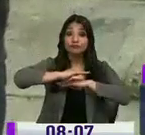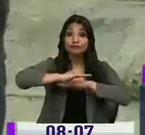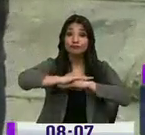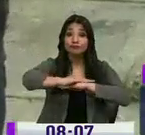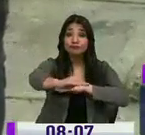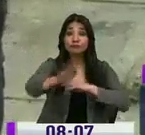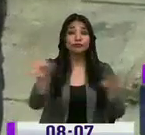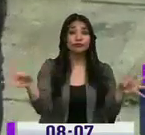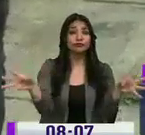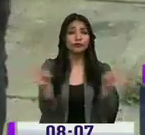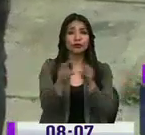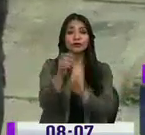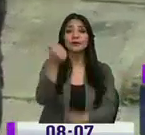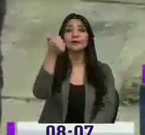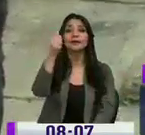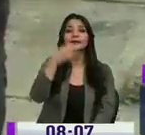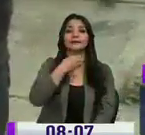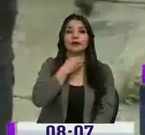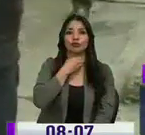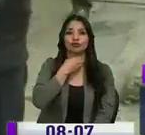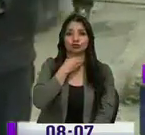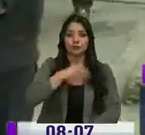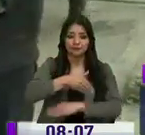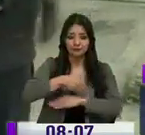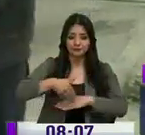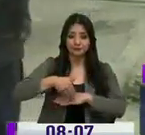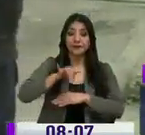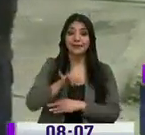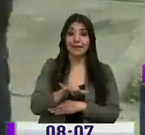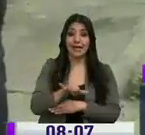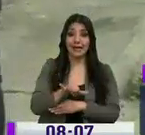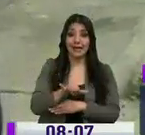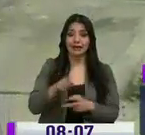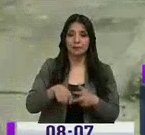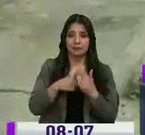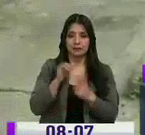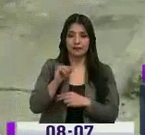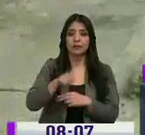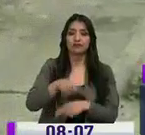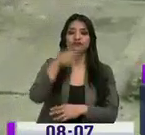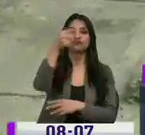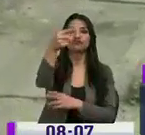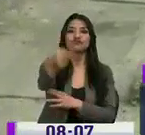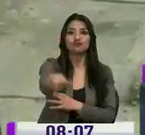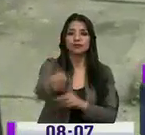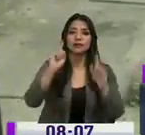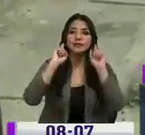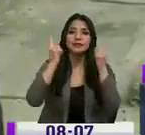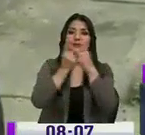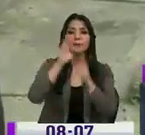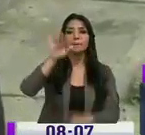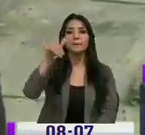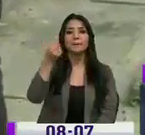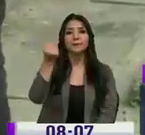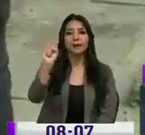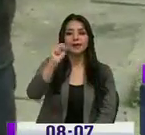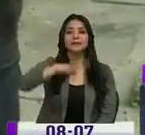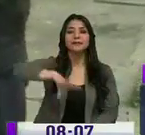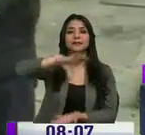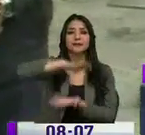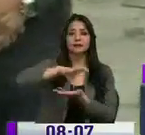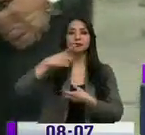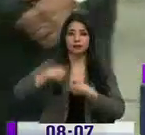toda la avenida 10 de agosto, desde el sector de la Ye, que inició el sábado, hasta el sector de San Blas, en el centro de la capital,